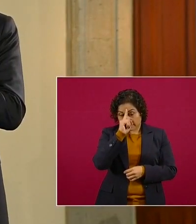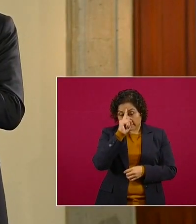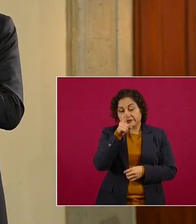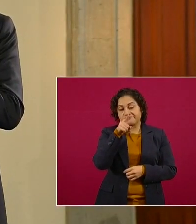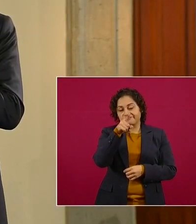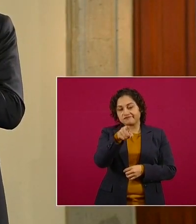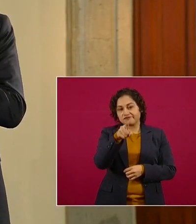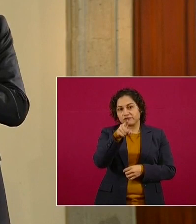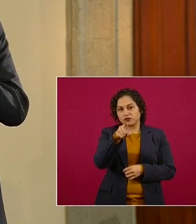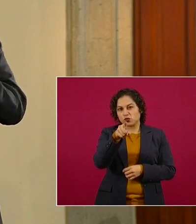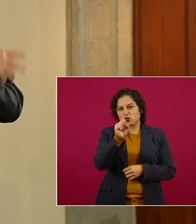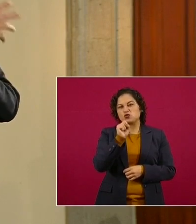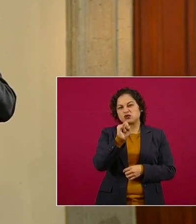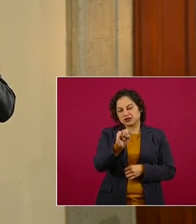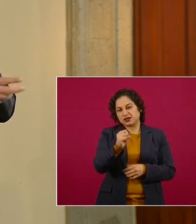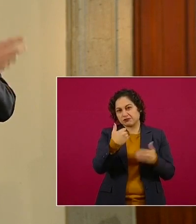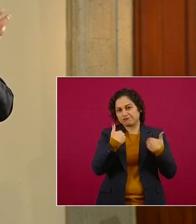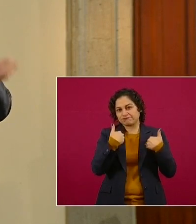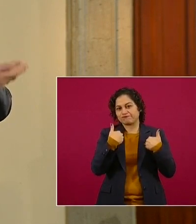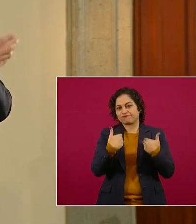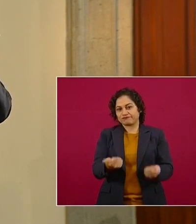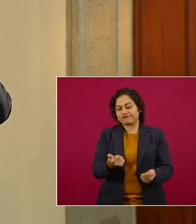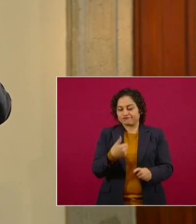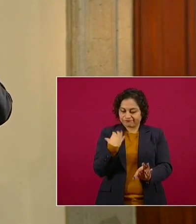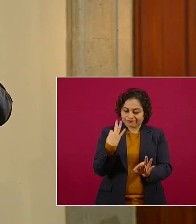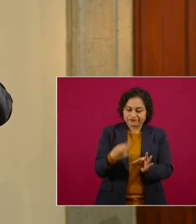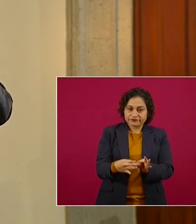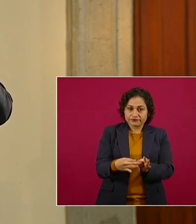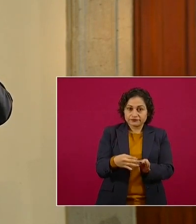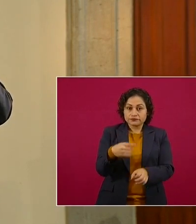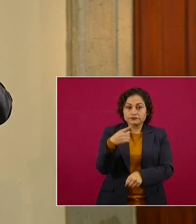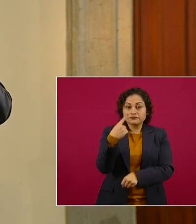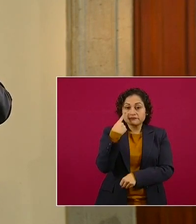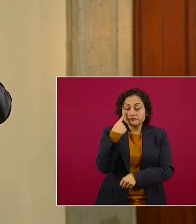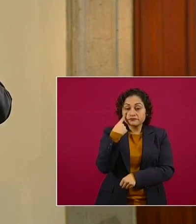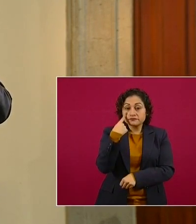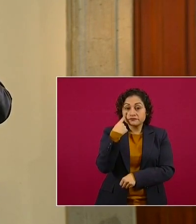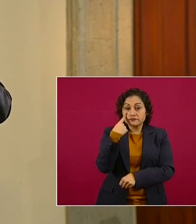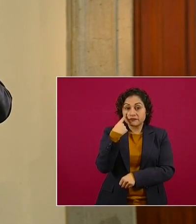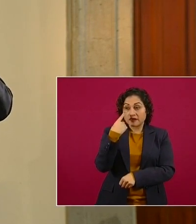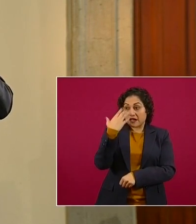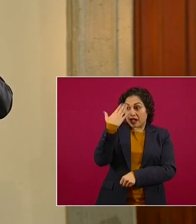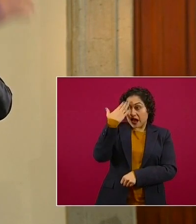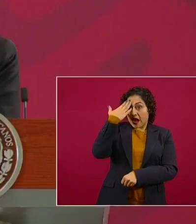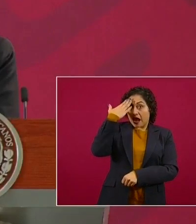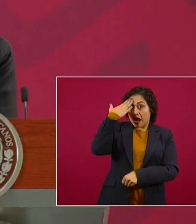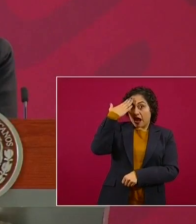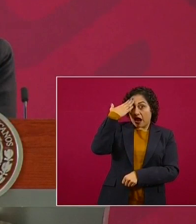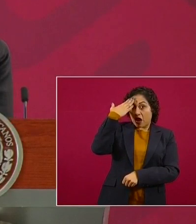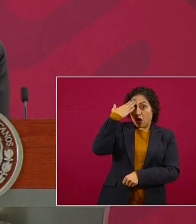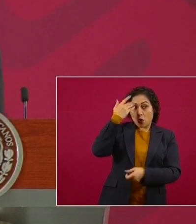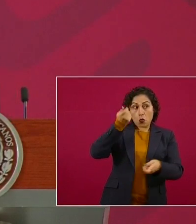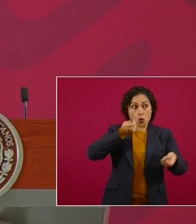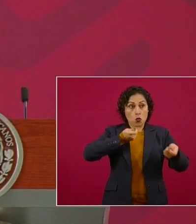La autoridad somos todos, no hace falta